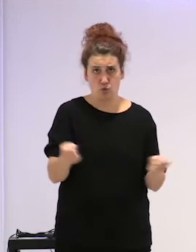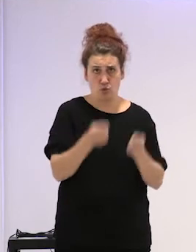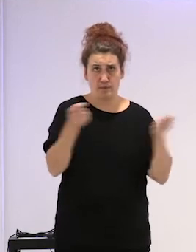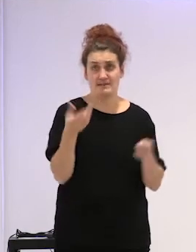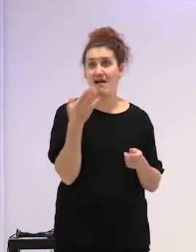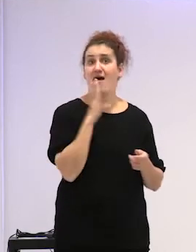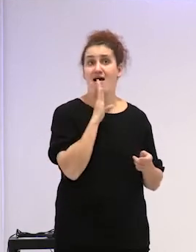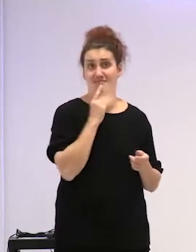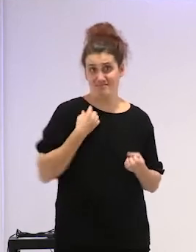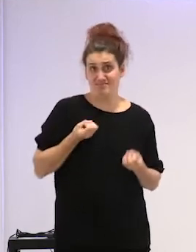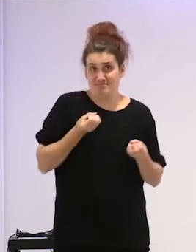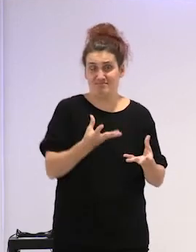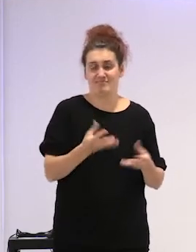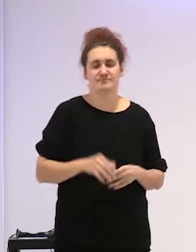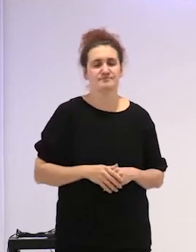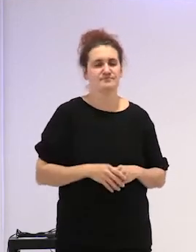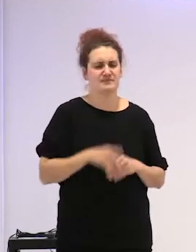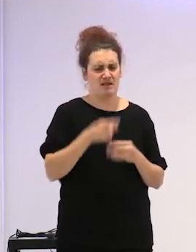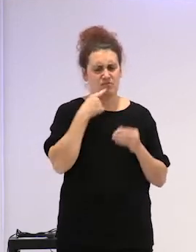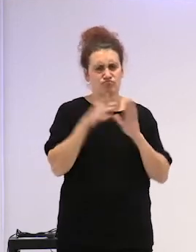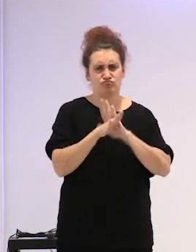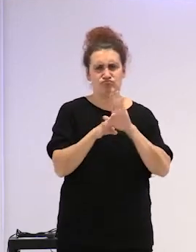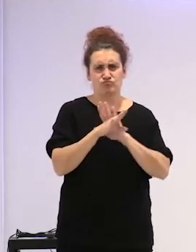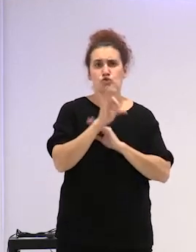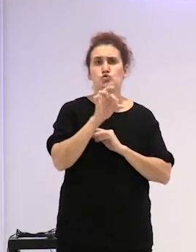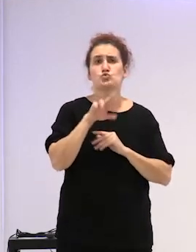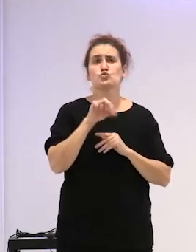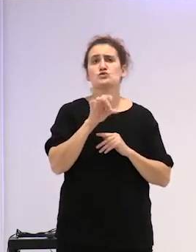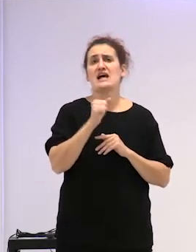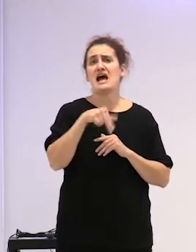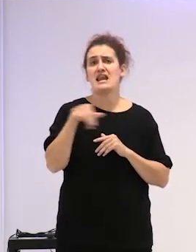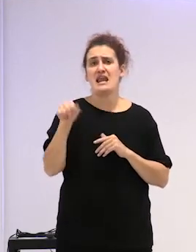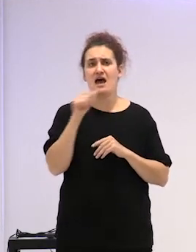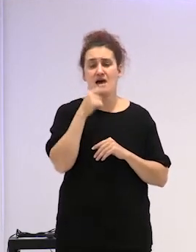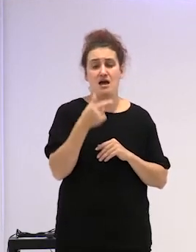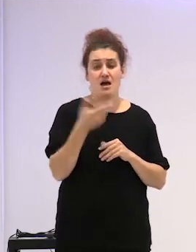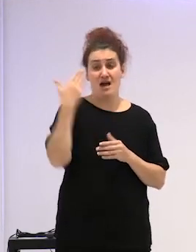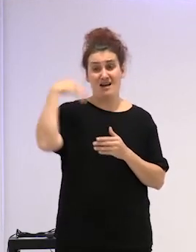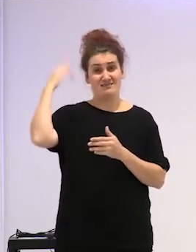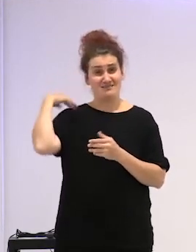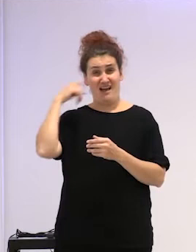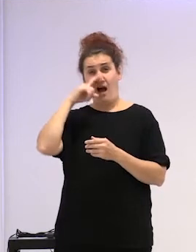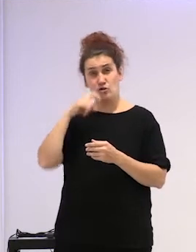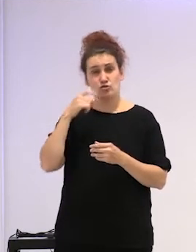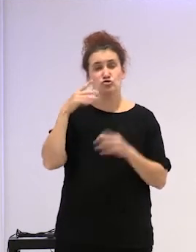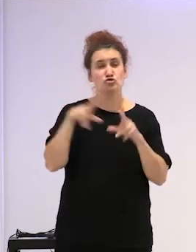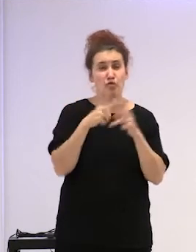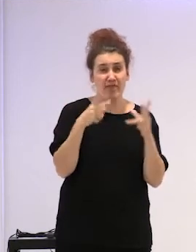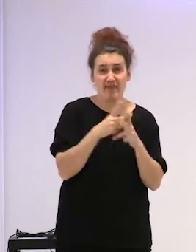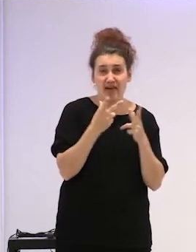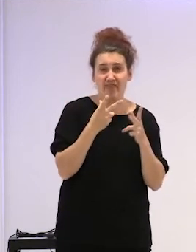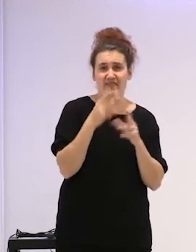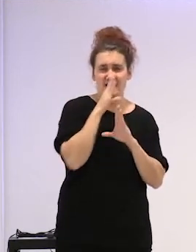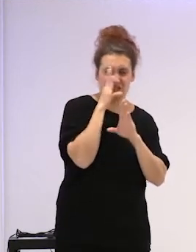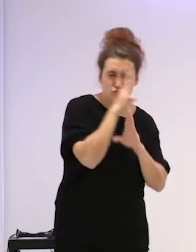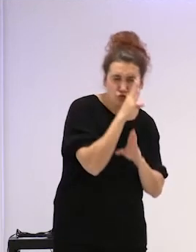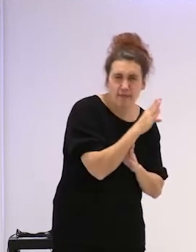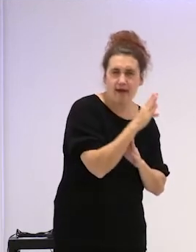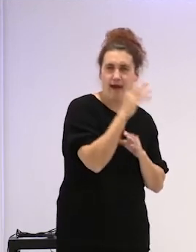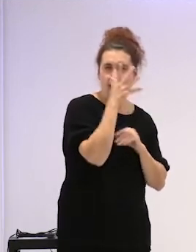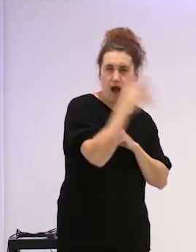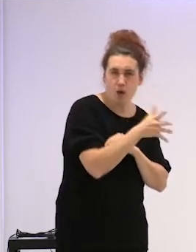acabo de mencionar, sigue diciendo Susana Hasta hace unos años la sociedad escondía, los abusos,